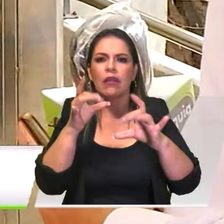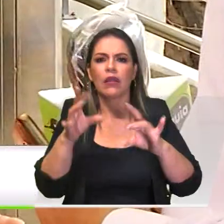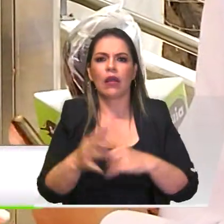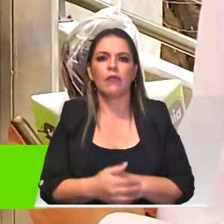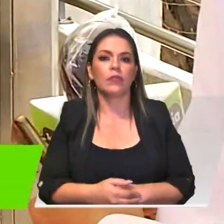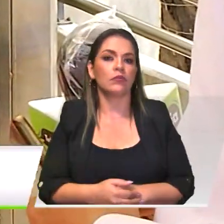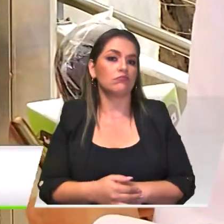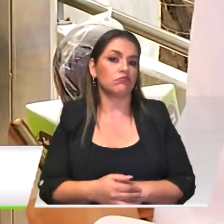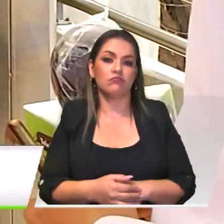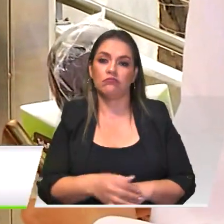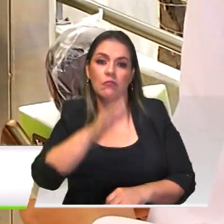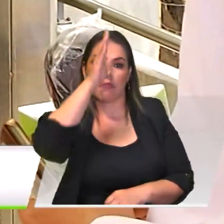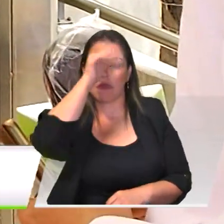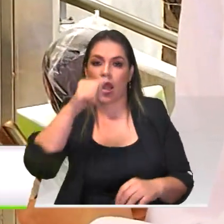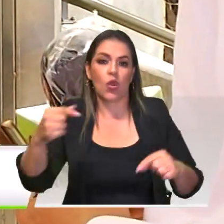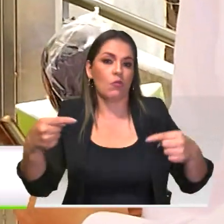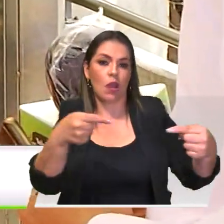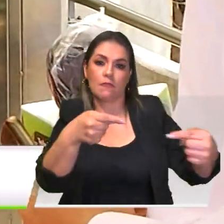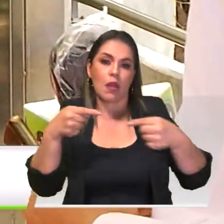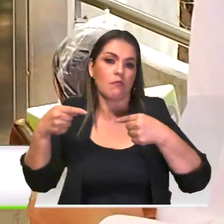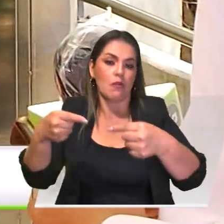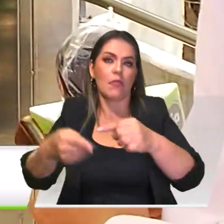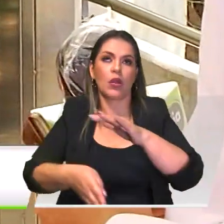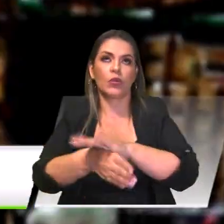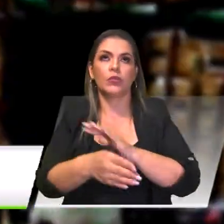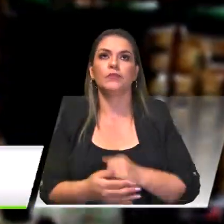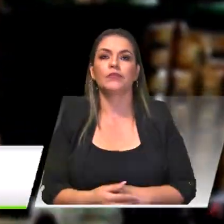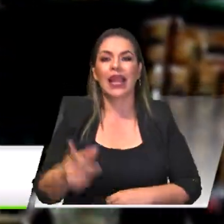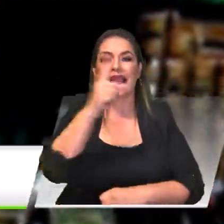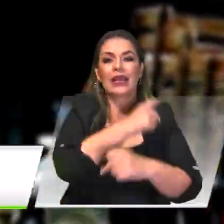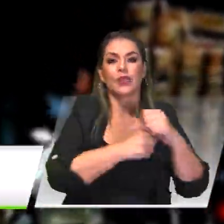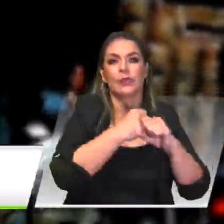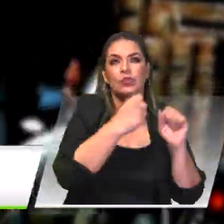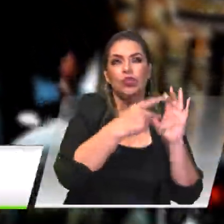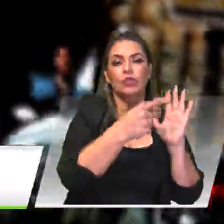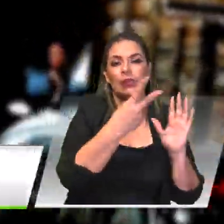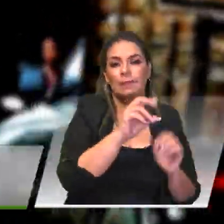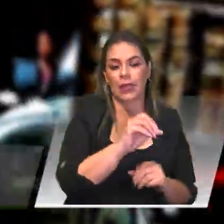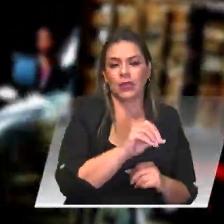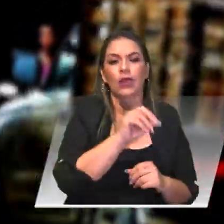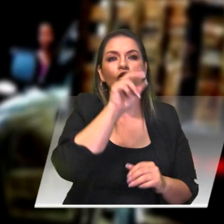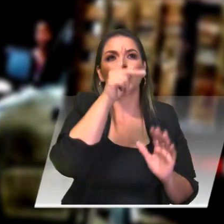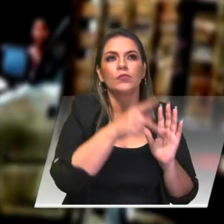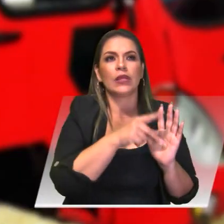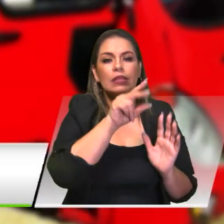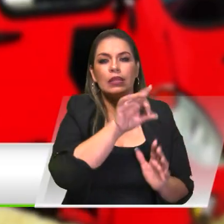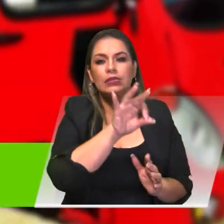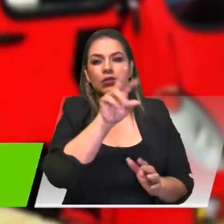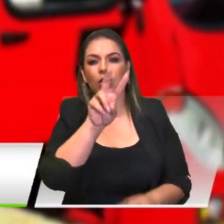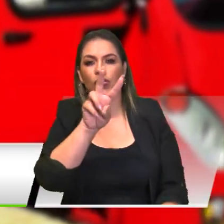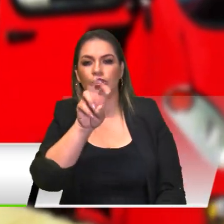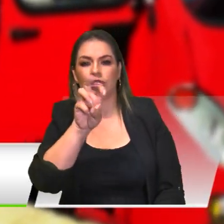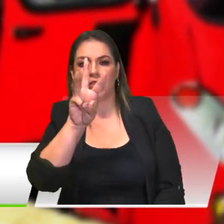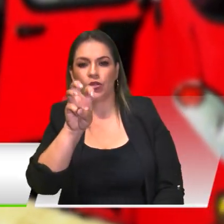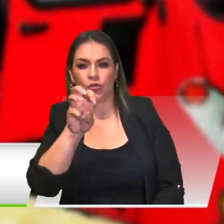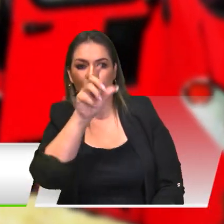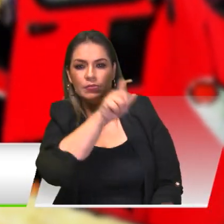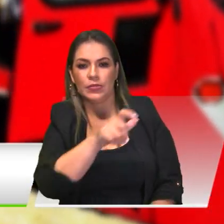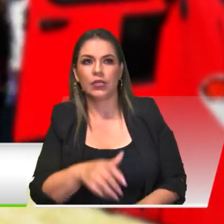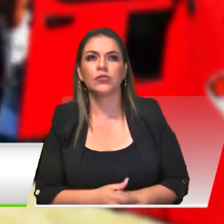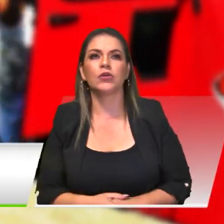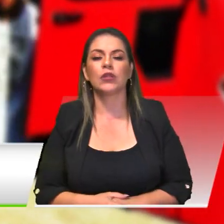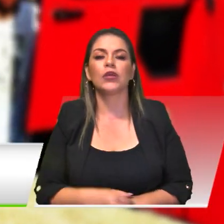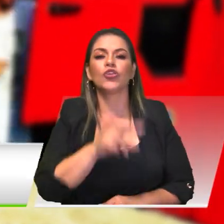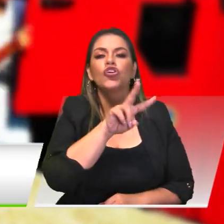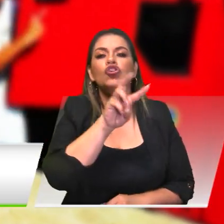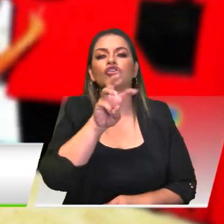Según la Defensoría del Pueblo, el año anterior fueron 2.328 personas de 788 núcleos familiares las que